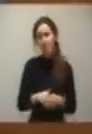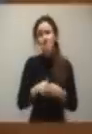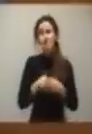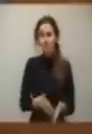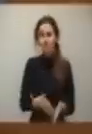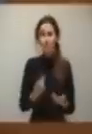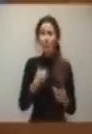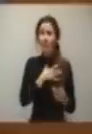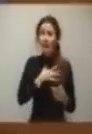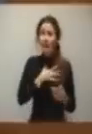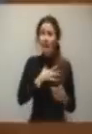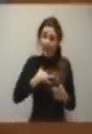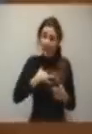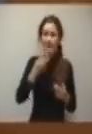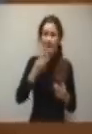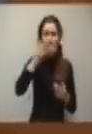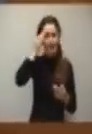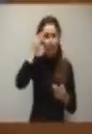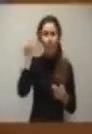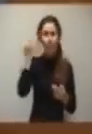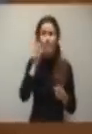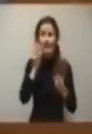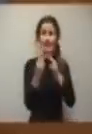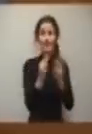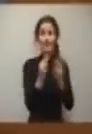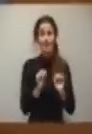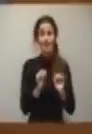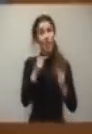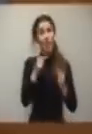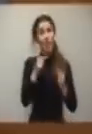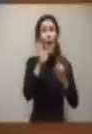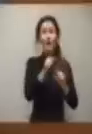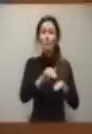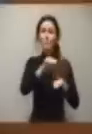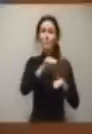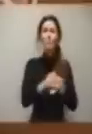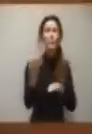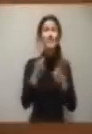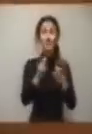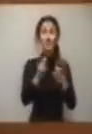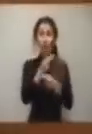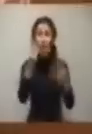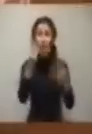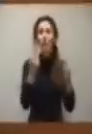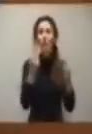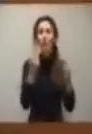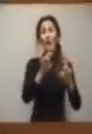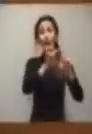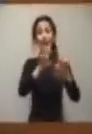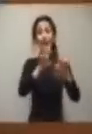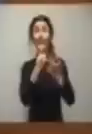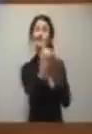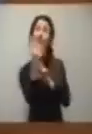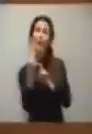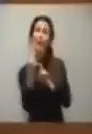transparencia. Hay que hacerlo partiendo de qué objetivos queremos que cumpla ese sector público y cada una de esas entidades. Y, por lo tanto, qué